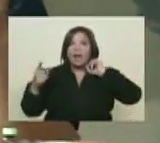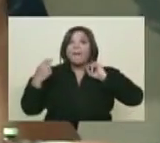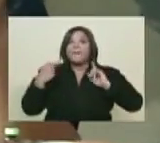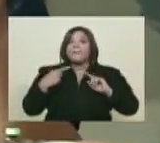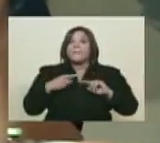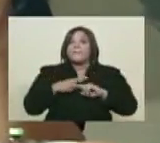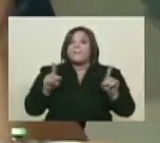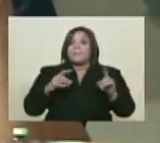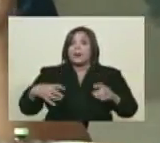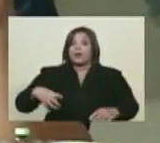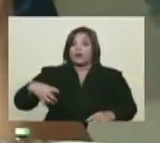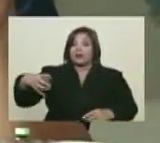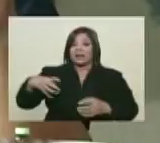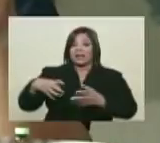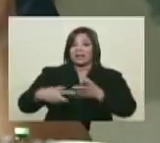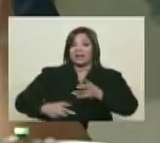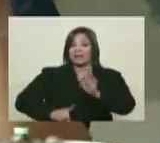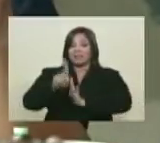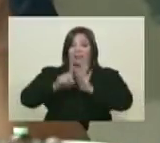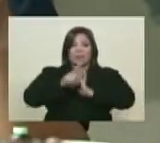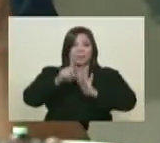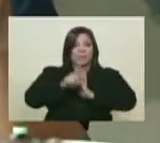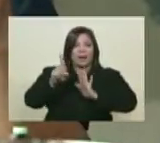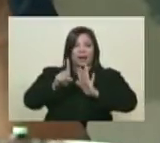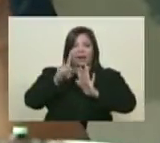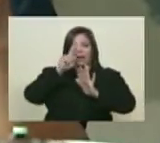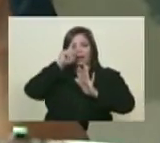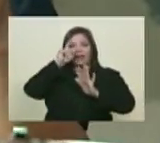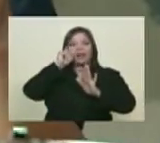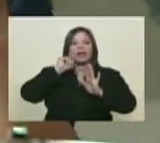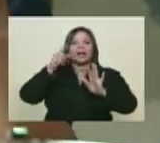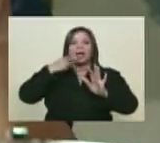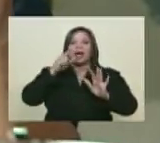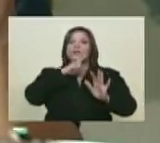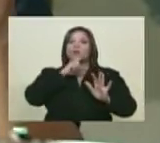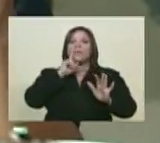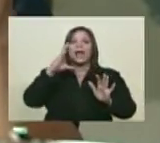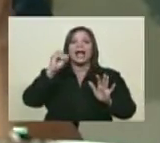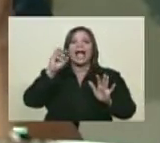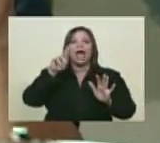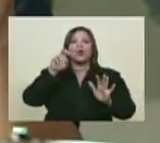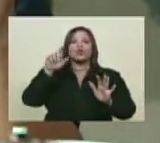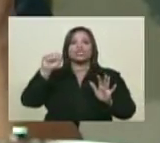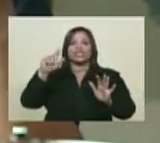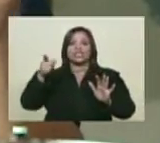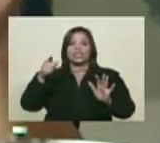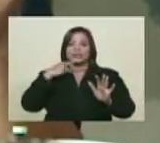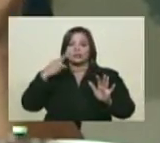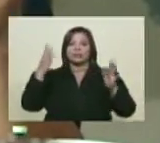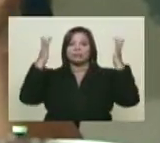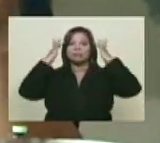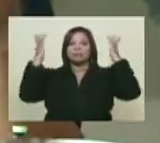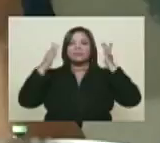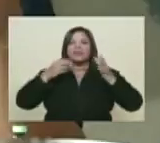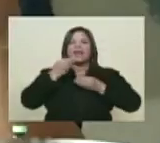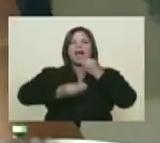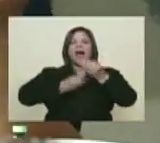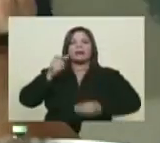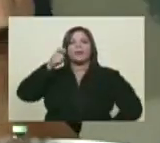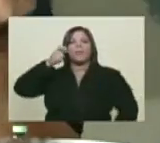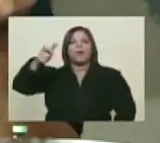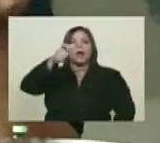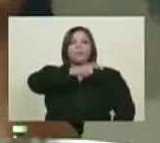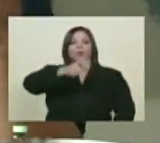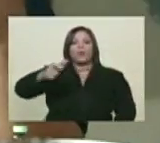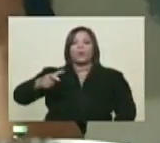riqueza, ministro, esas potencialidades que habla el profesor Carucci, las expresa con lo que hacen los pueblos, con lo que